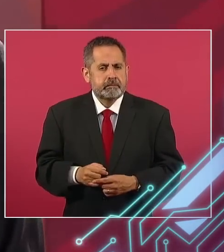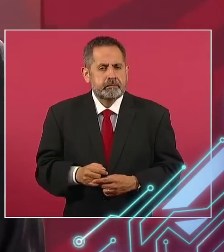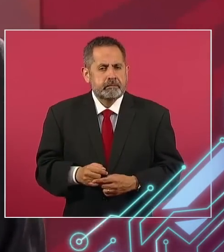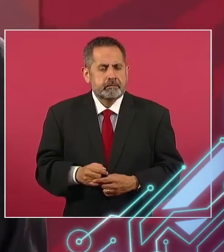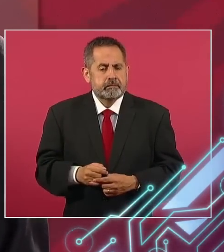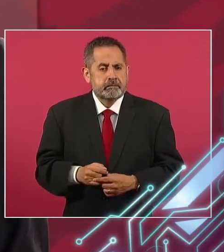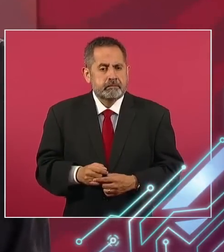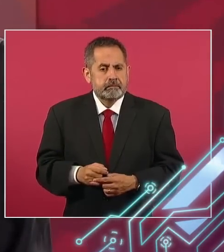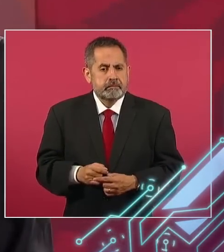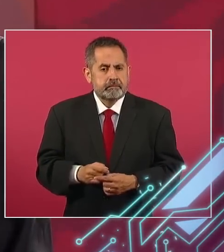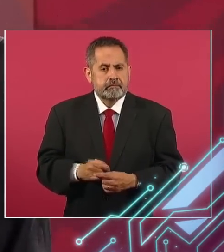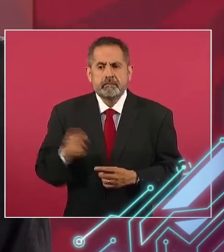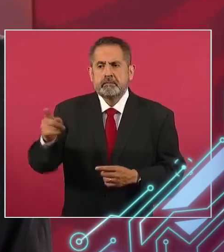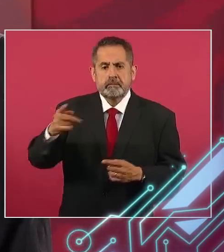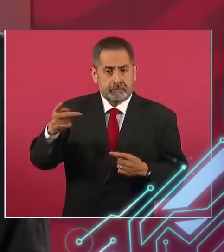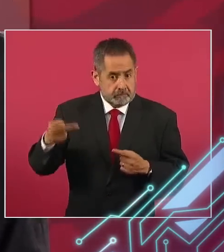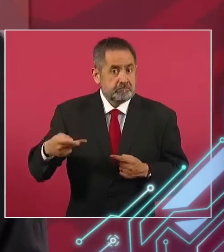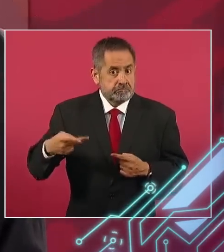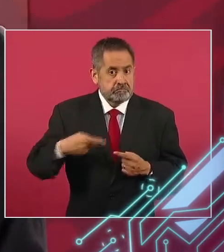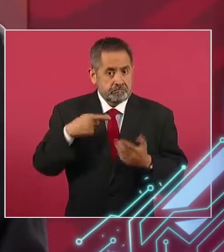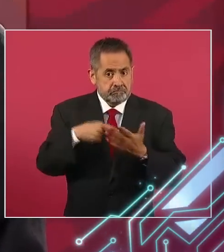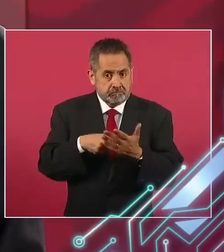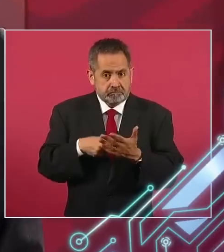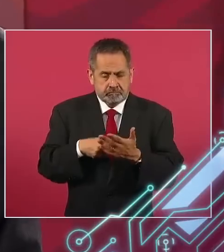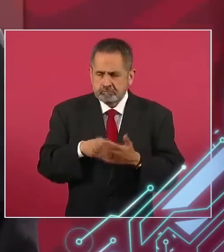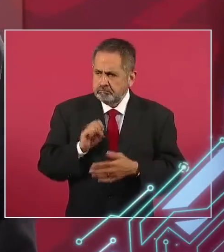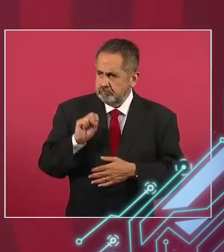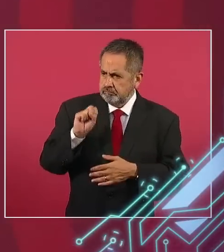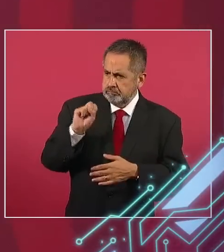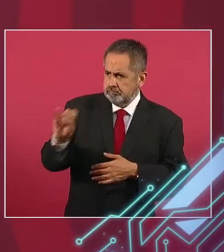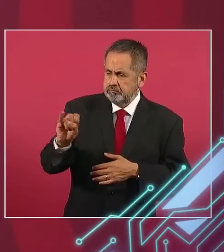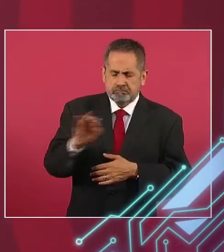y me mandó a preguntar eso. Dije ¿sí?